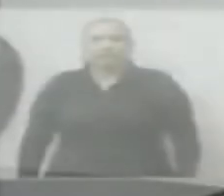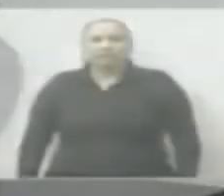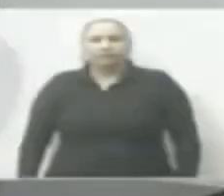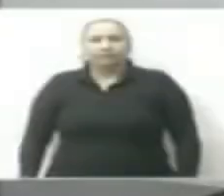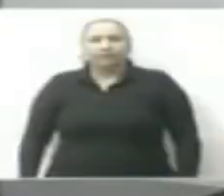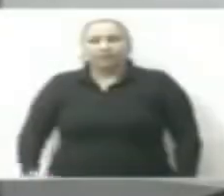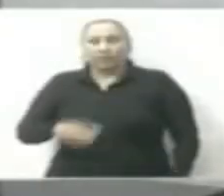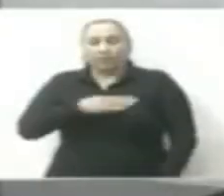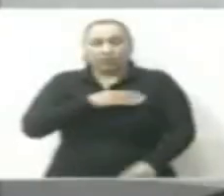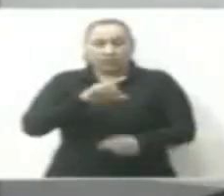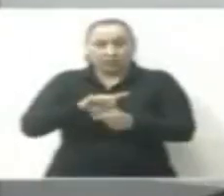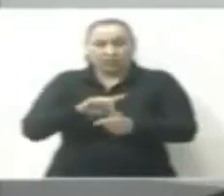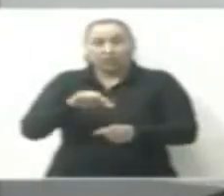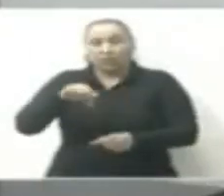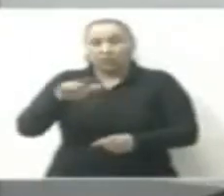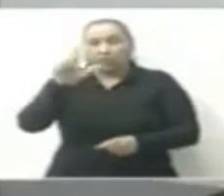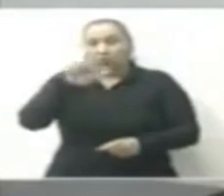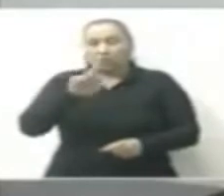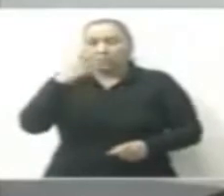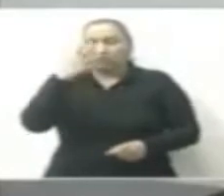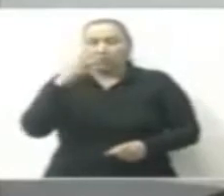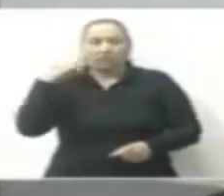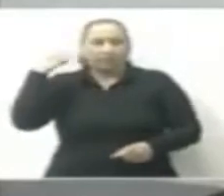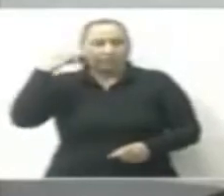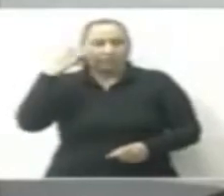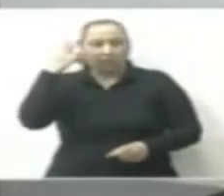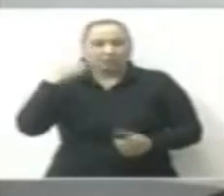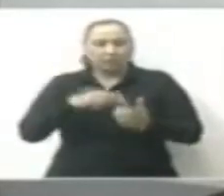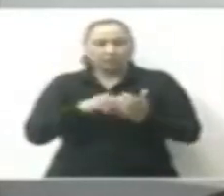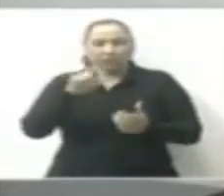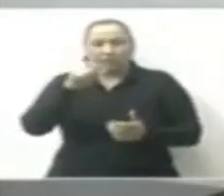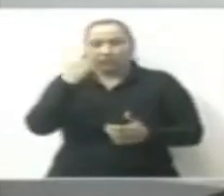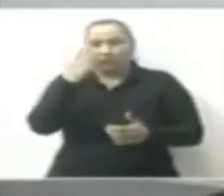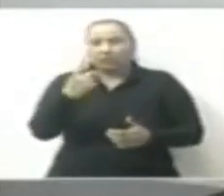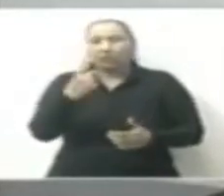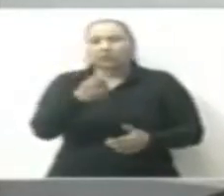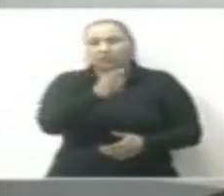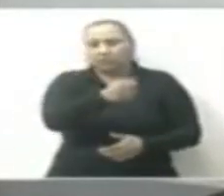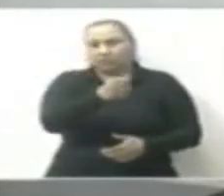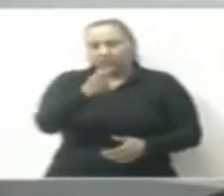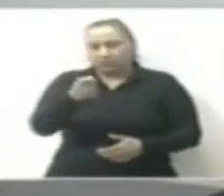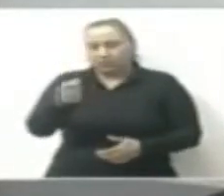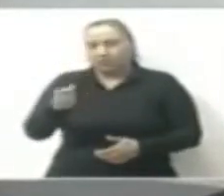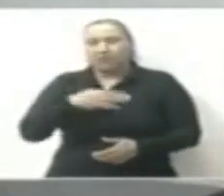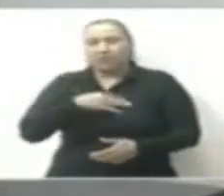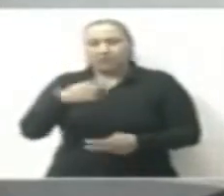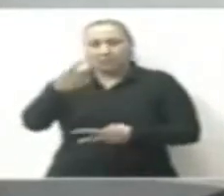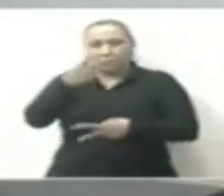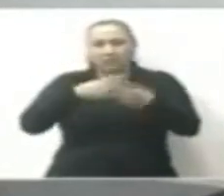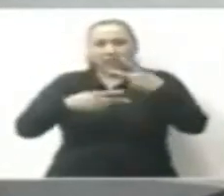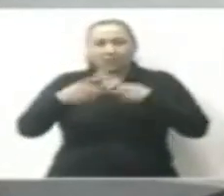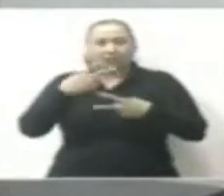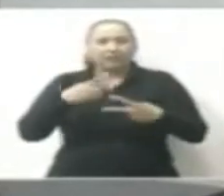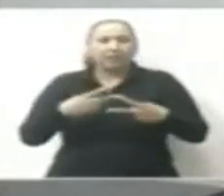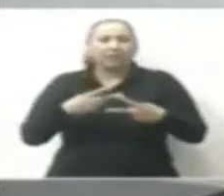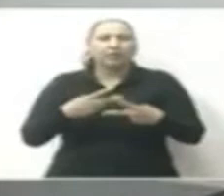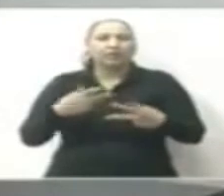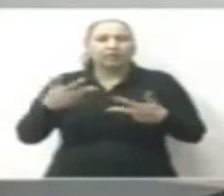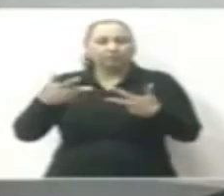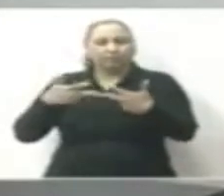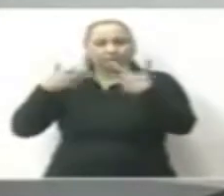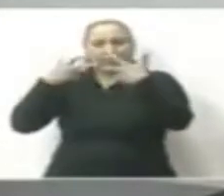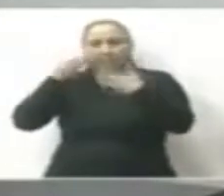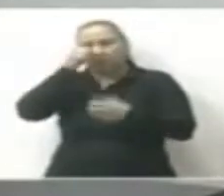Buenos días. Hoy es lunes 3 de mayo de 2021. Los saludamos y le damos la bienvenida a esta rueda de prensa virtual que ofrece la